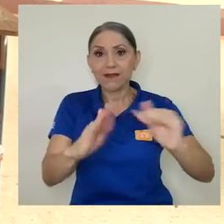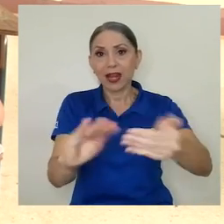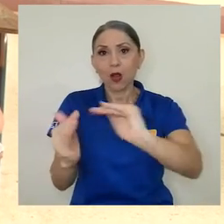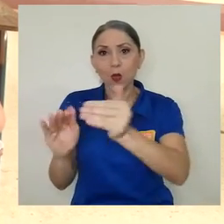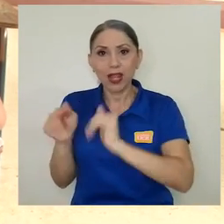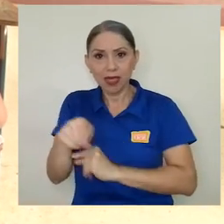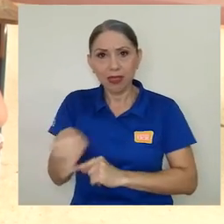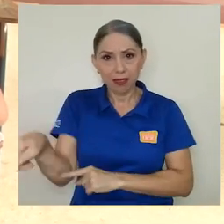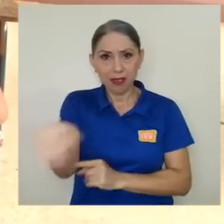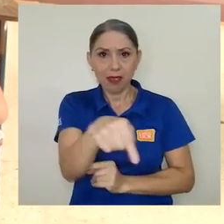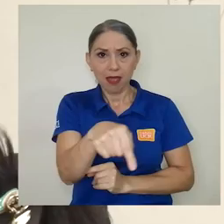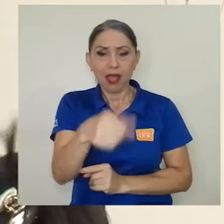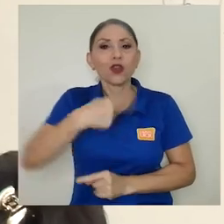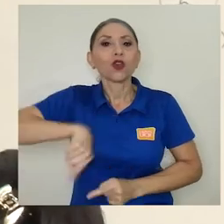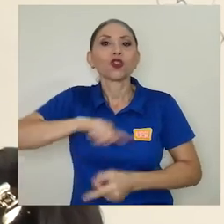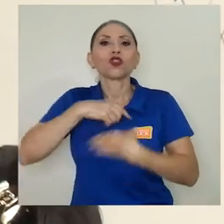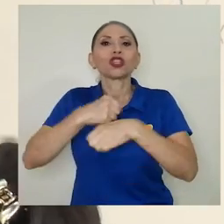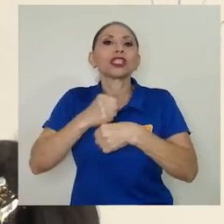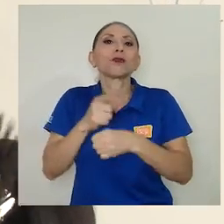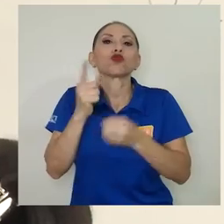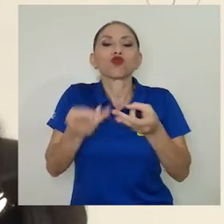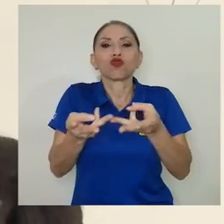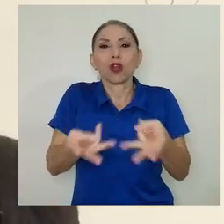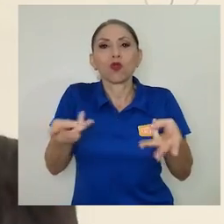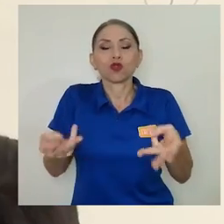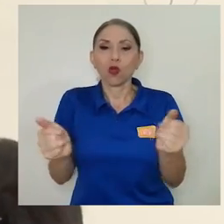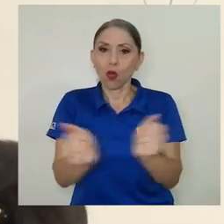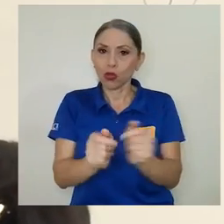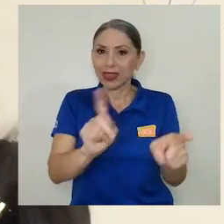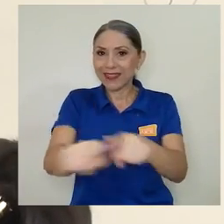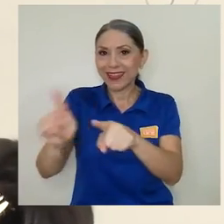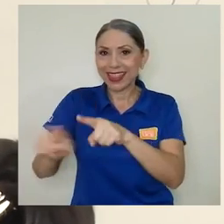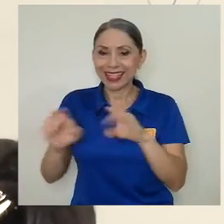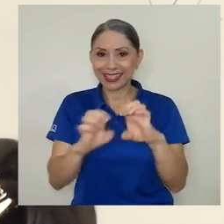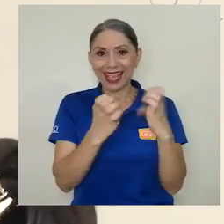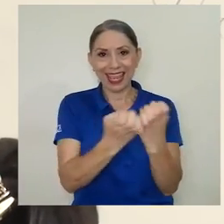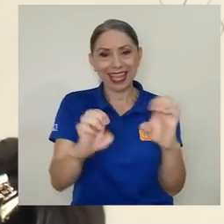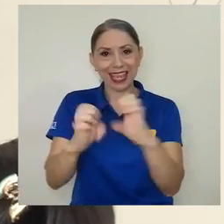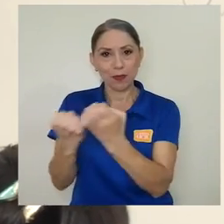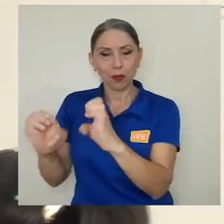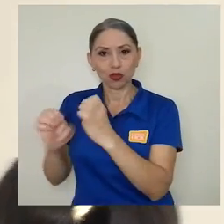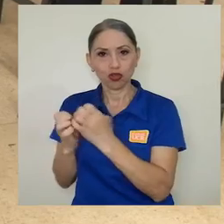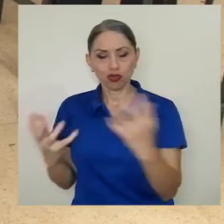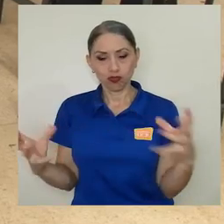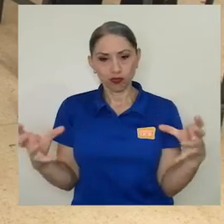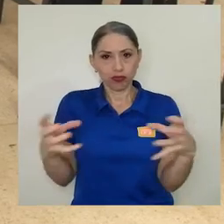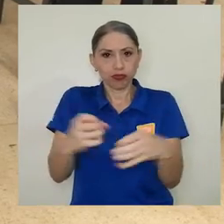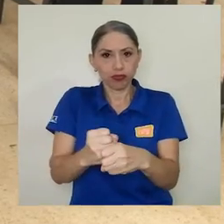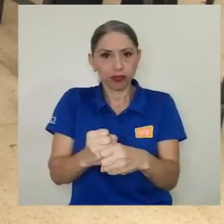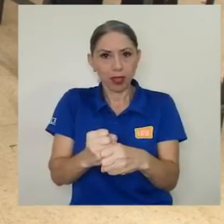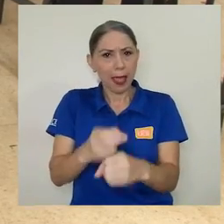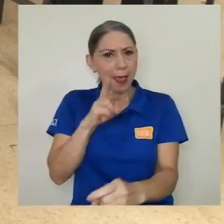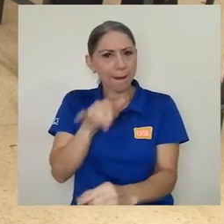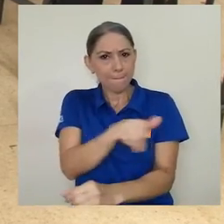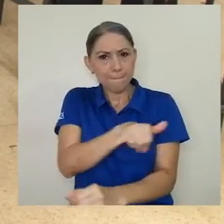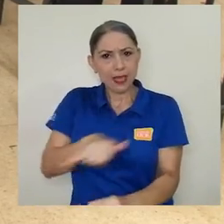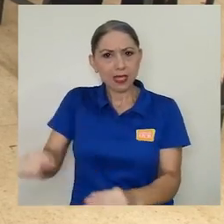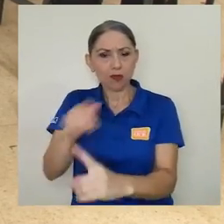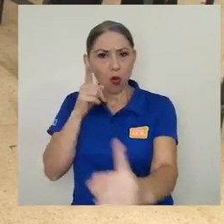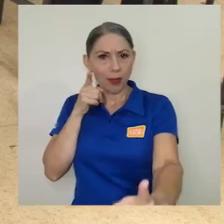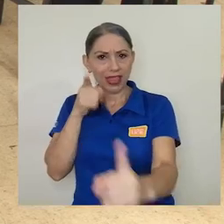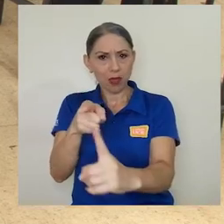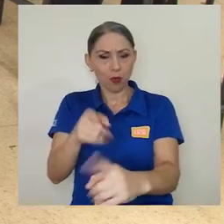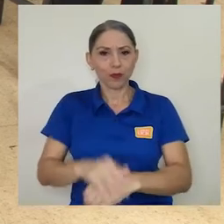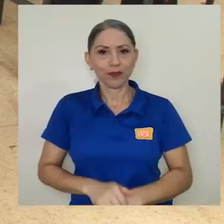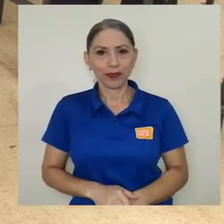creamos un recurso digamos a partir de diferentes equipos que se unen con una meta en común. Entonces yo